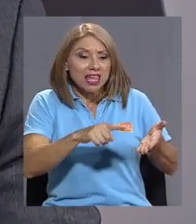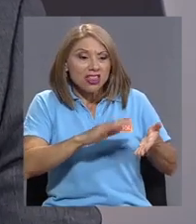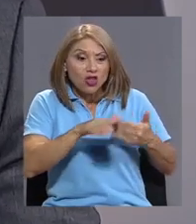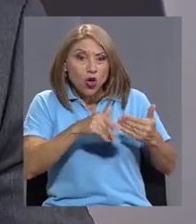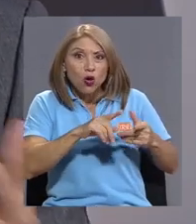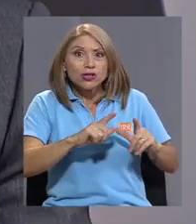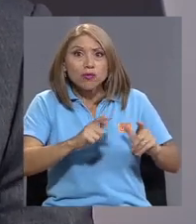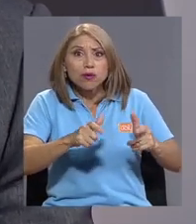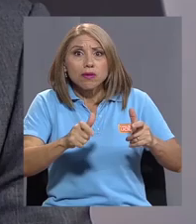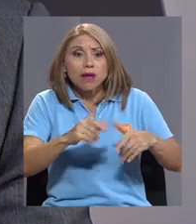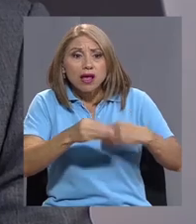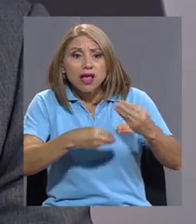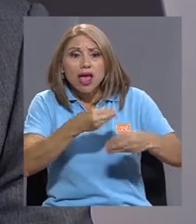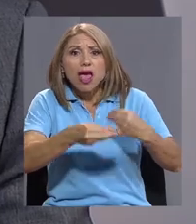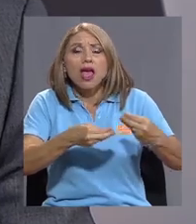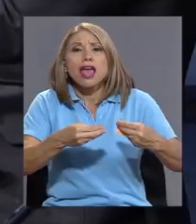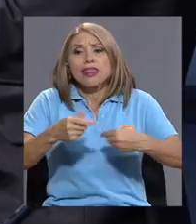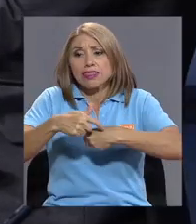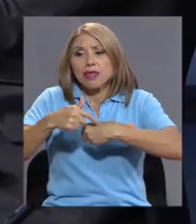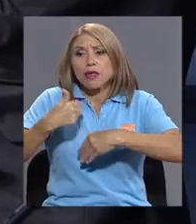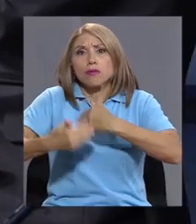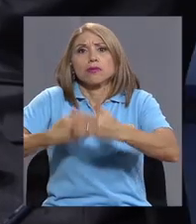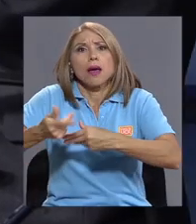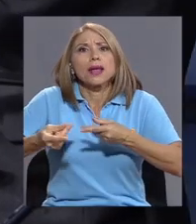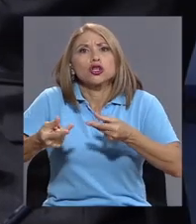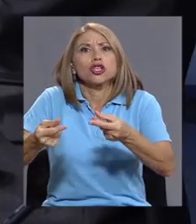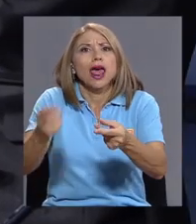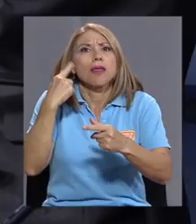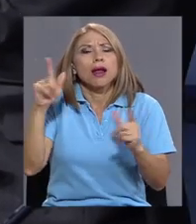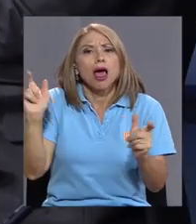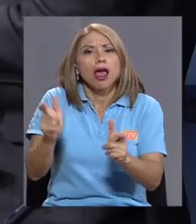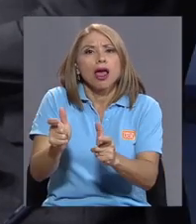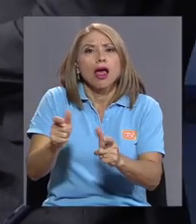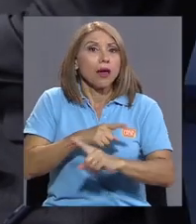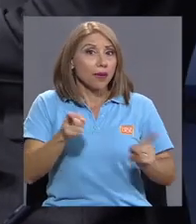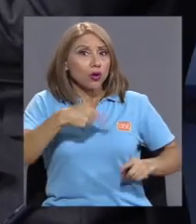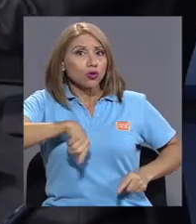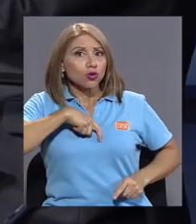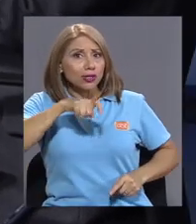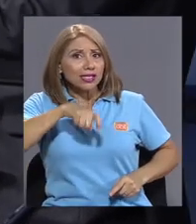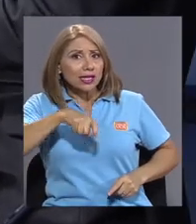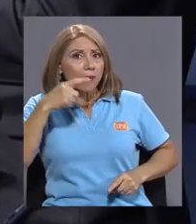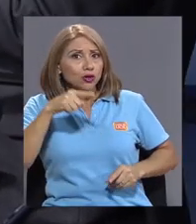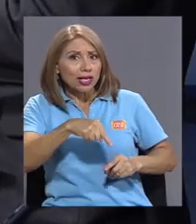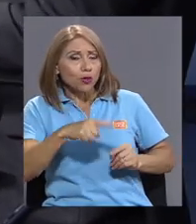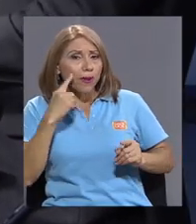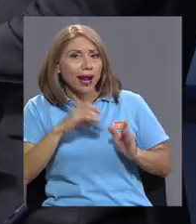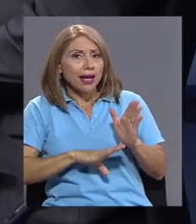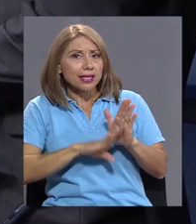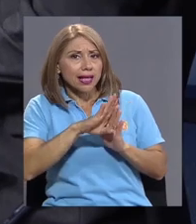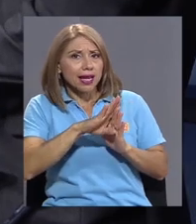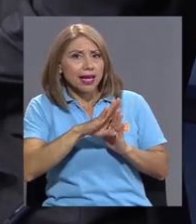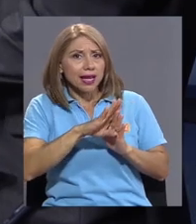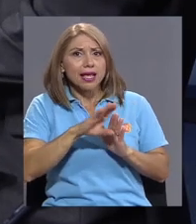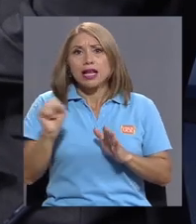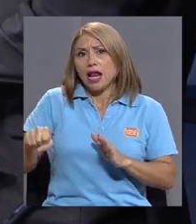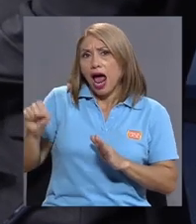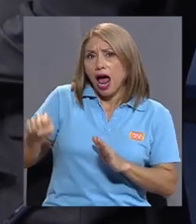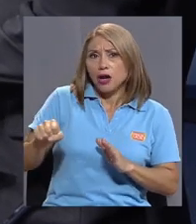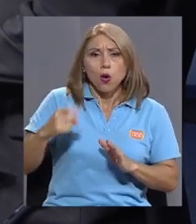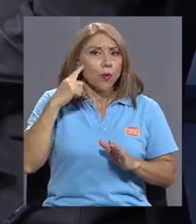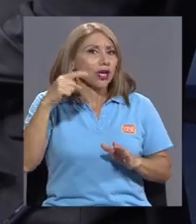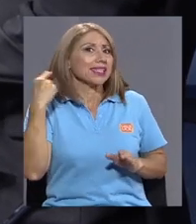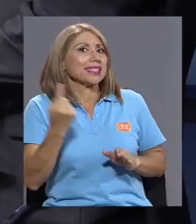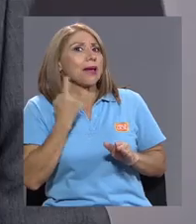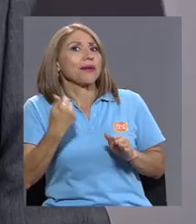el tratamiento que se le dan esos residuos. Pero necesitamos esos recursos para poder crecer. Entonces, siempre vamos a tener una